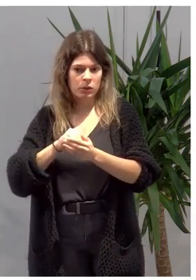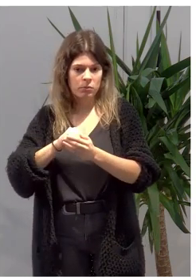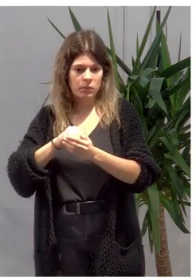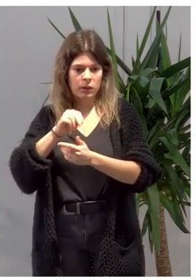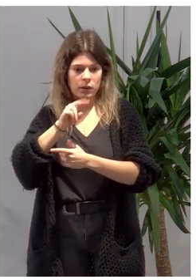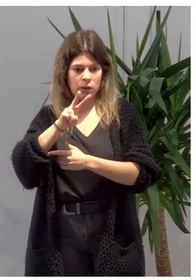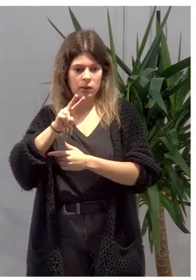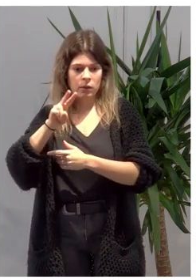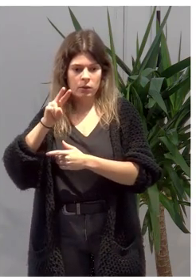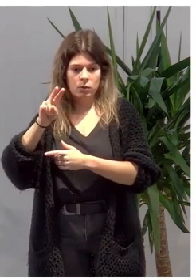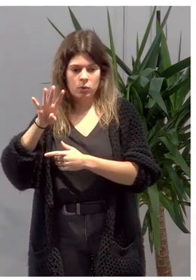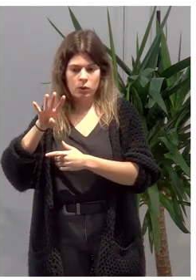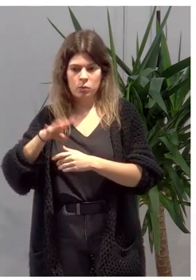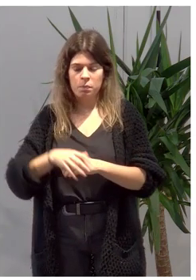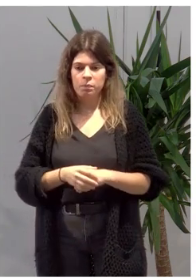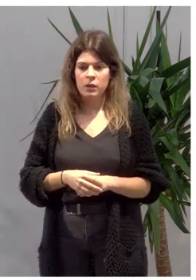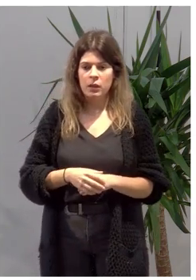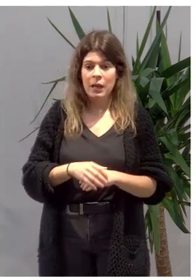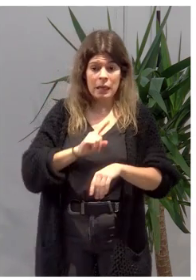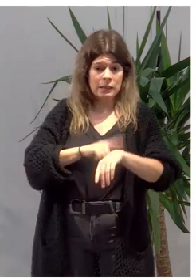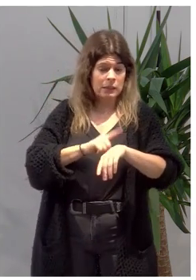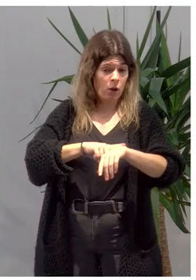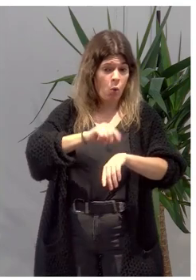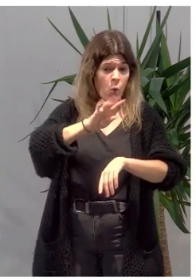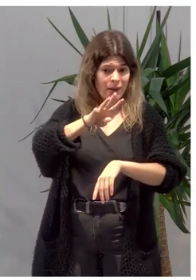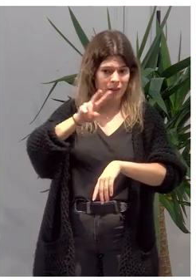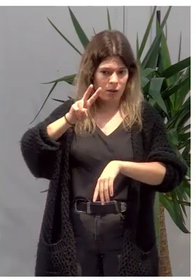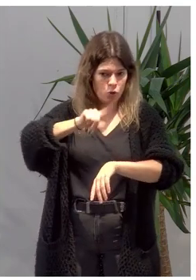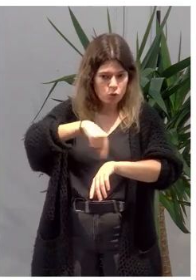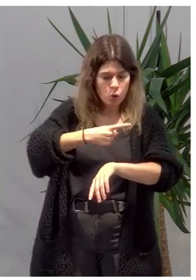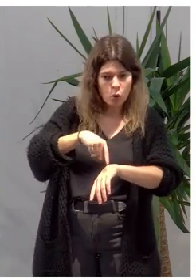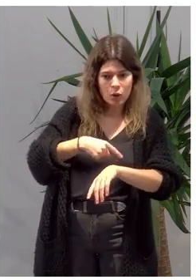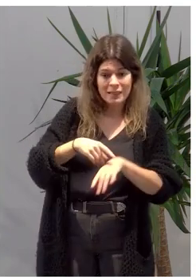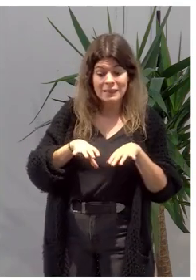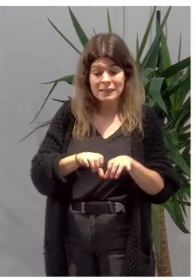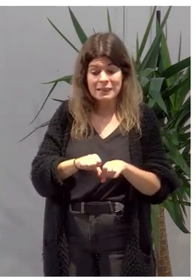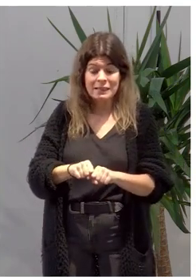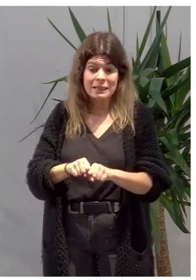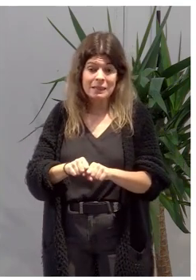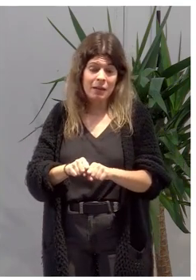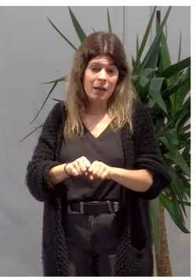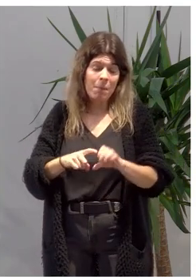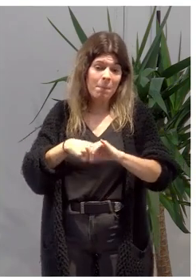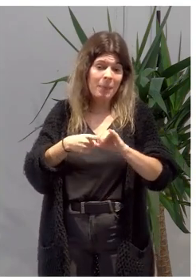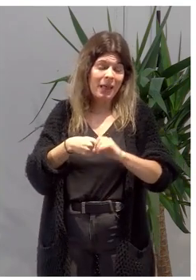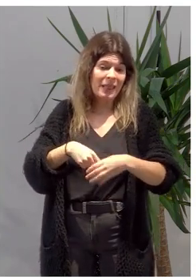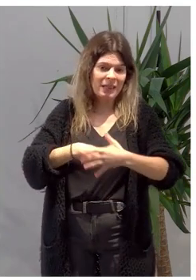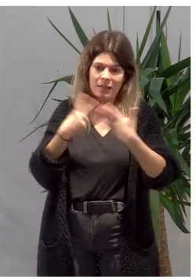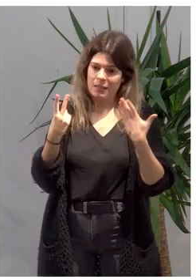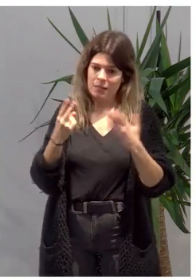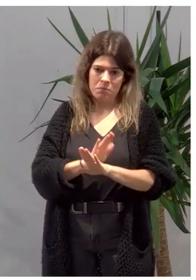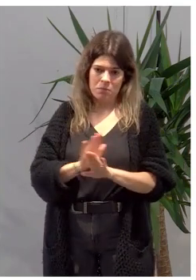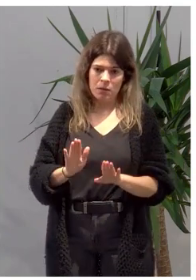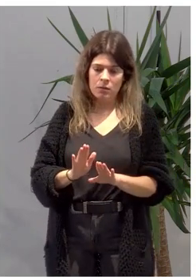mucho más corto, de 42 horas y reservado a 17 personas que hubieran